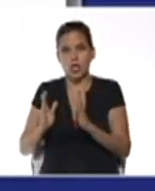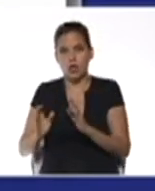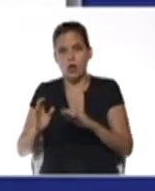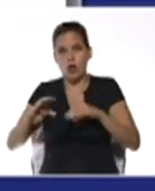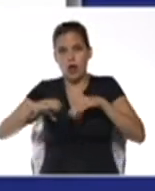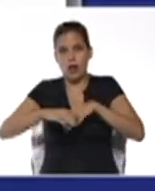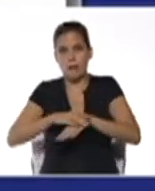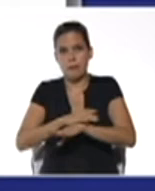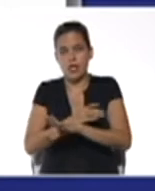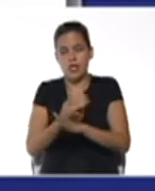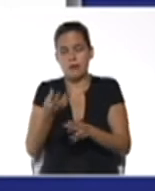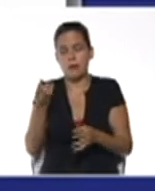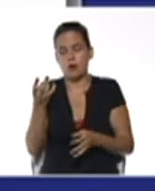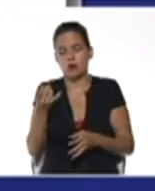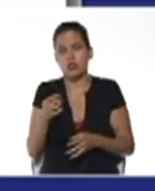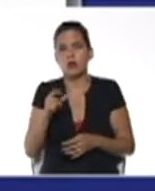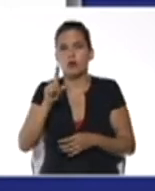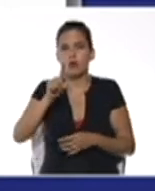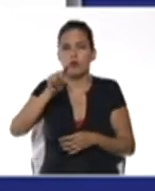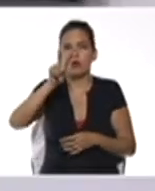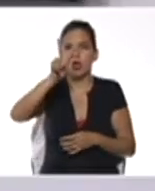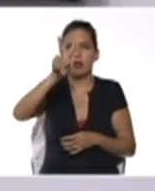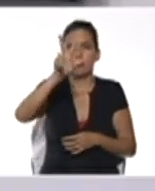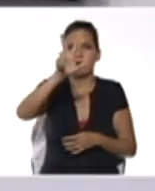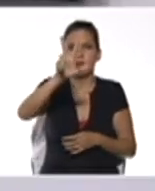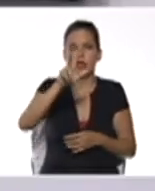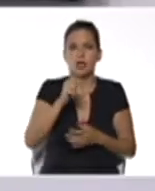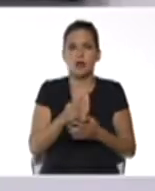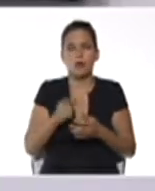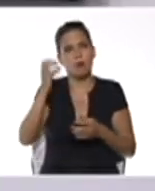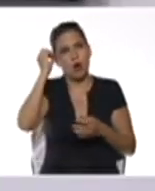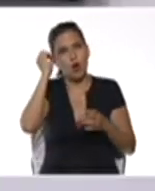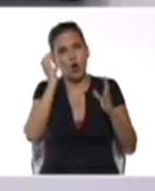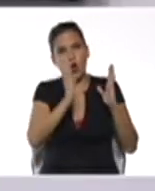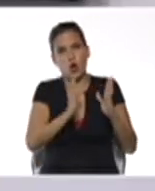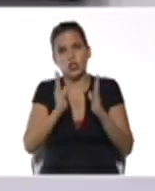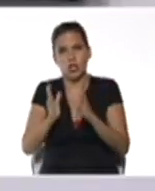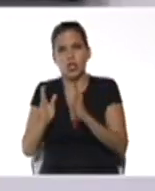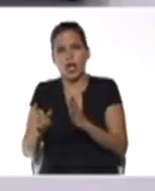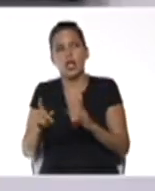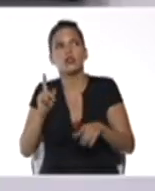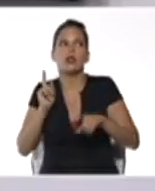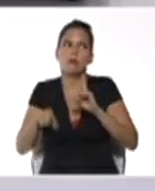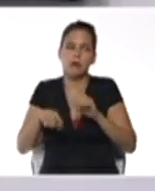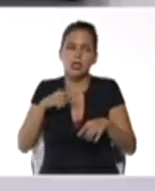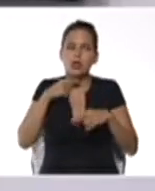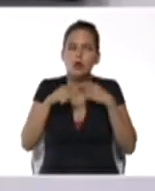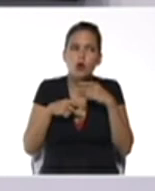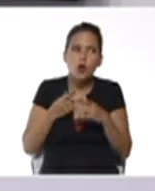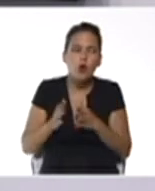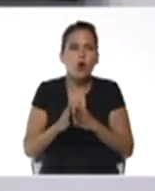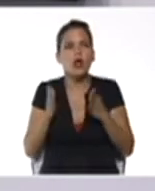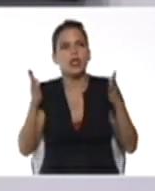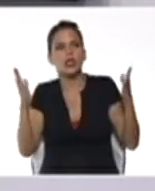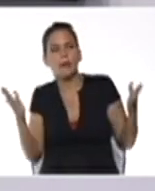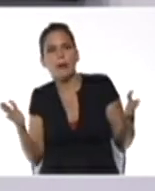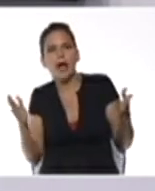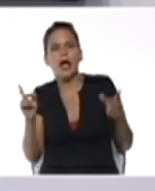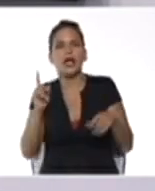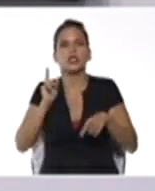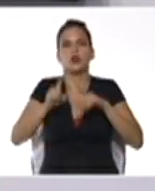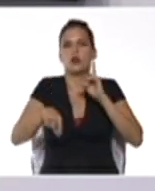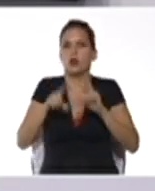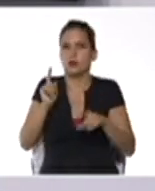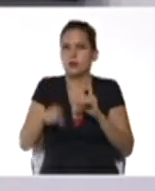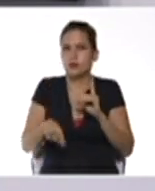contando una dos y las vamos a ir ordenando de acuerdo al color de acuerdo al tamaño de acuerdo quizás